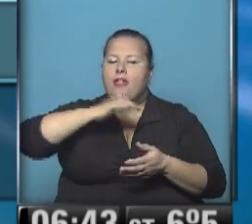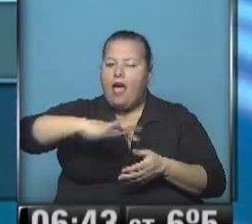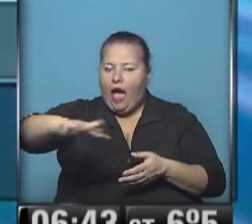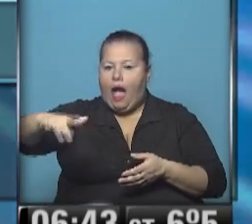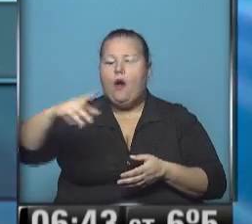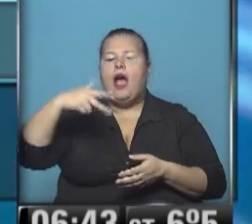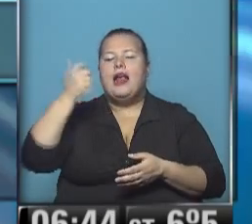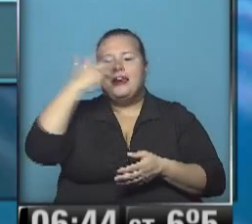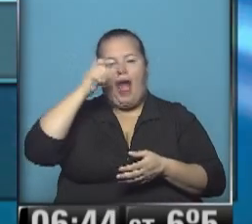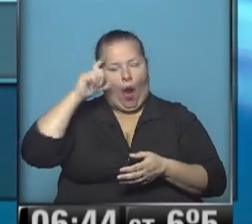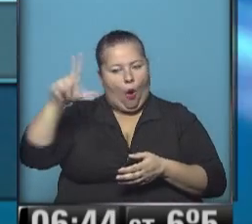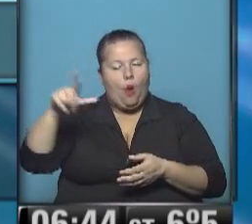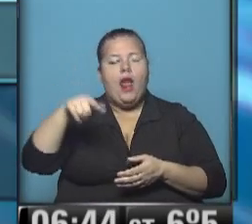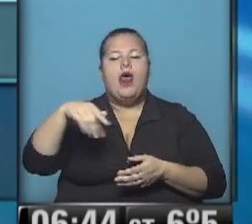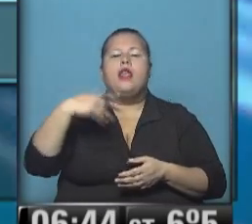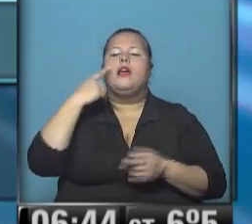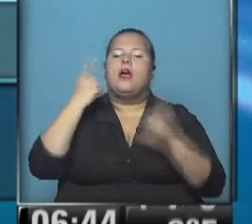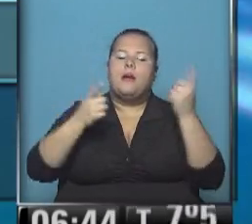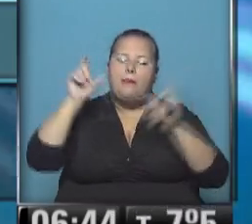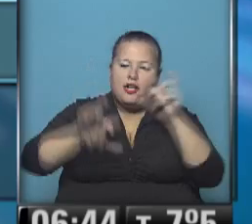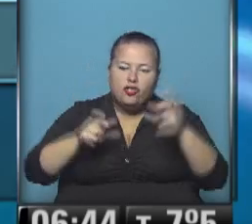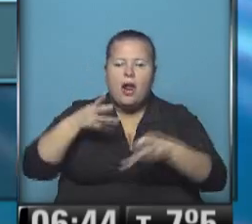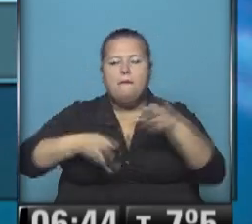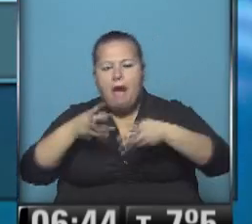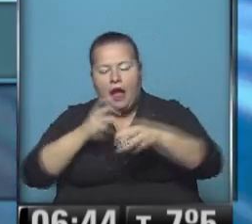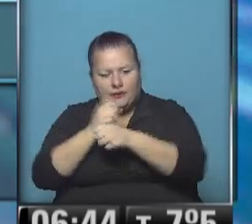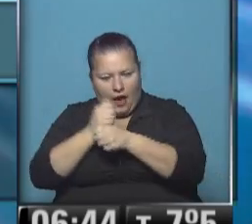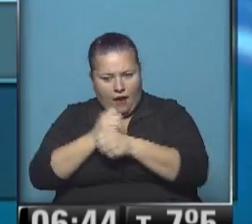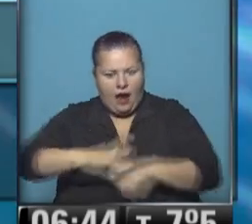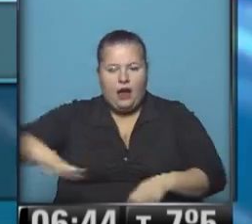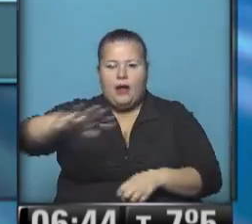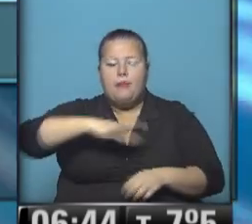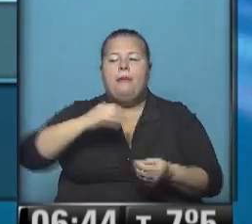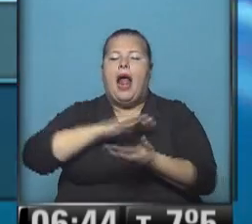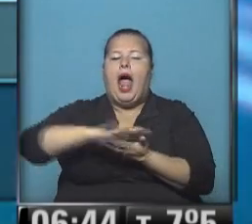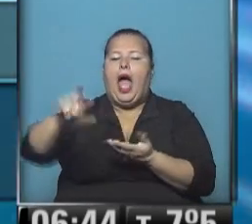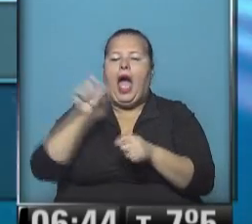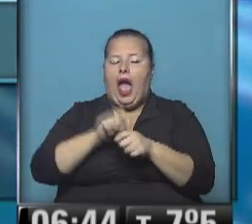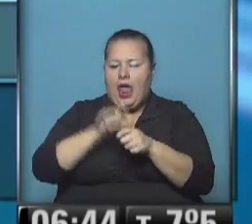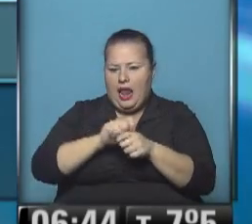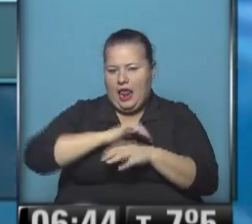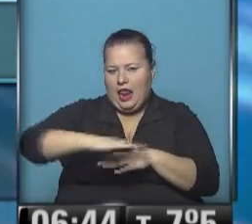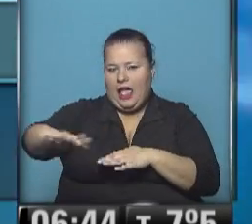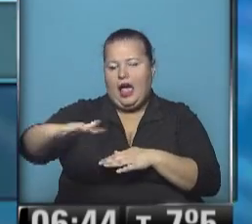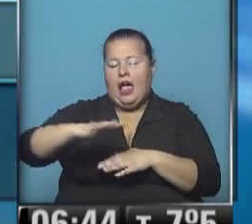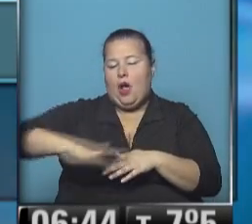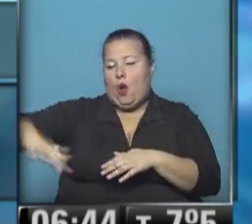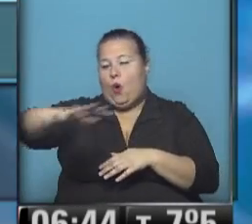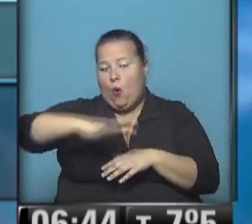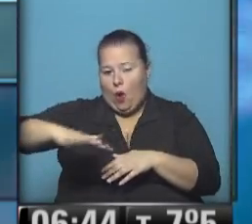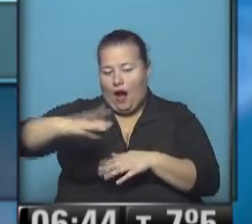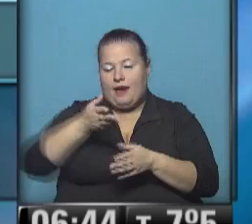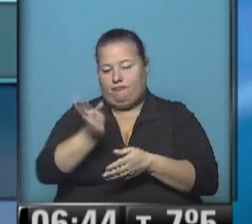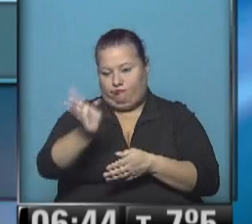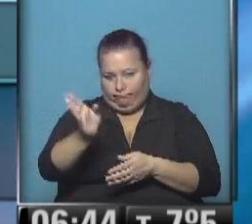Nahuel, Milleu, equipos y personal vial trabajando en el acondicionamiento de la zona de